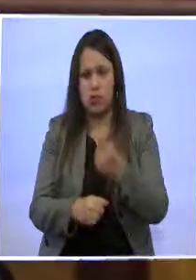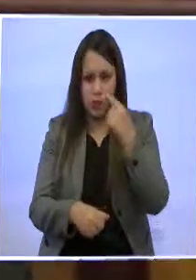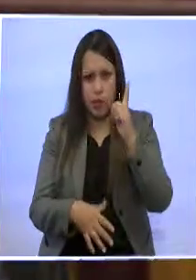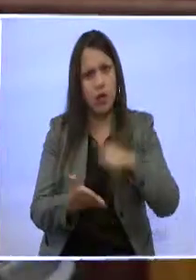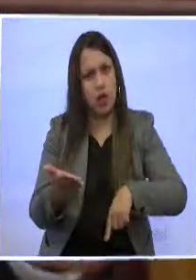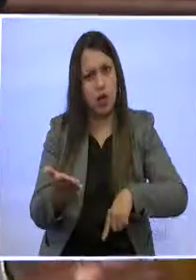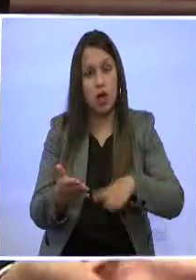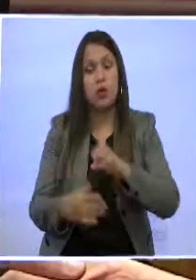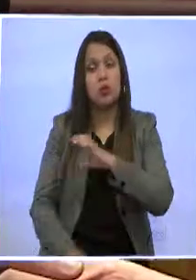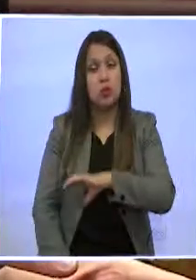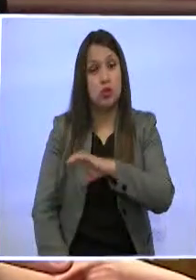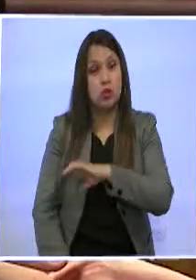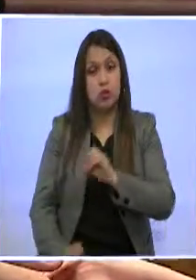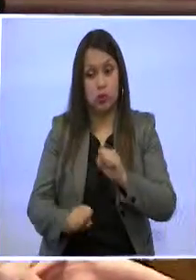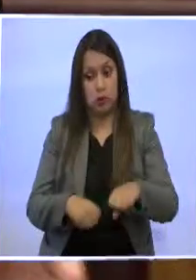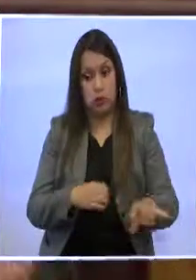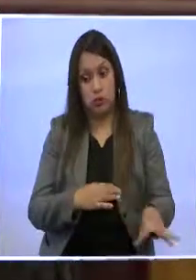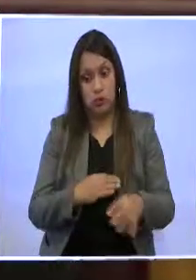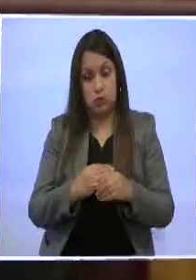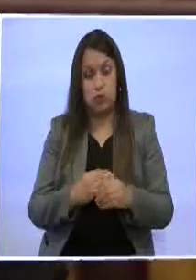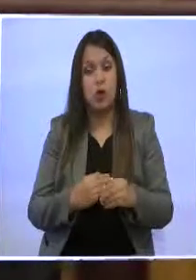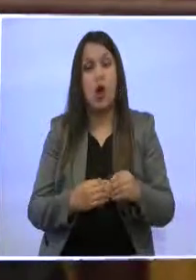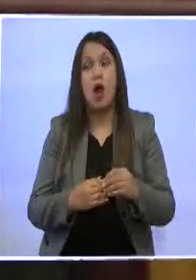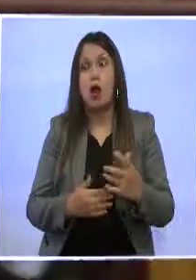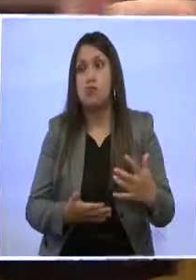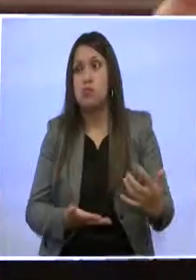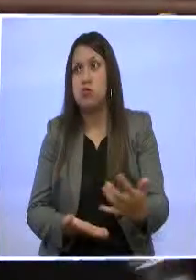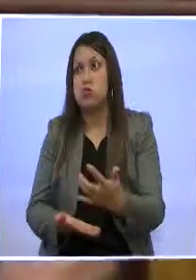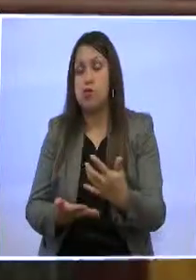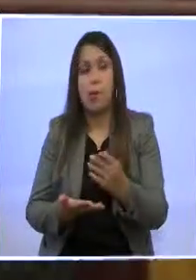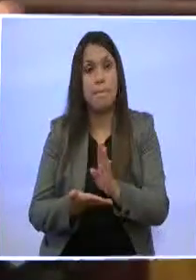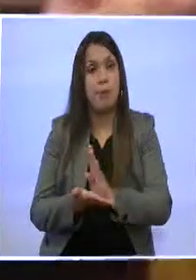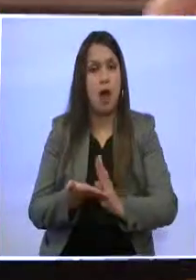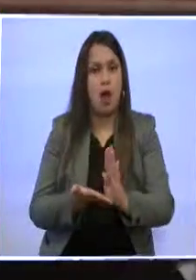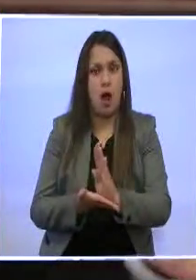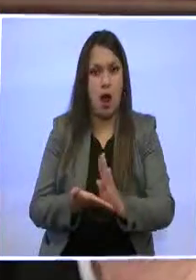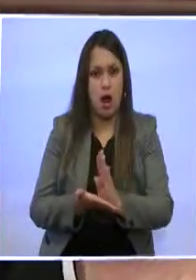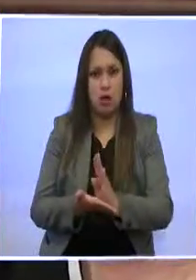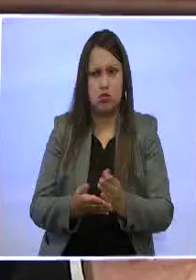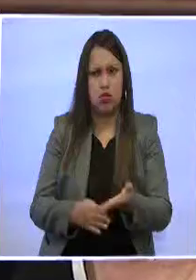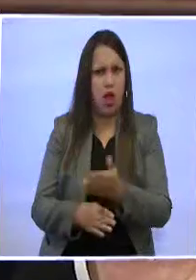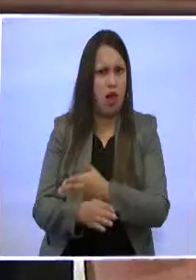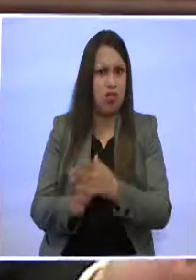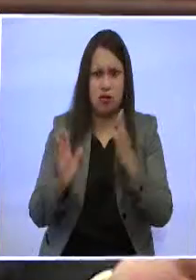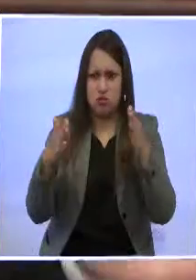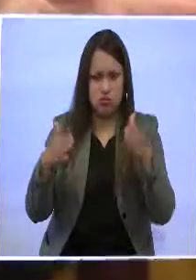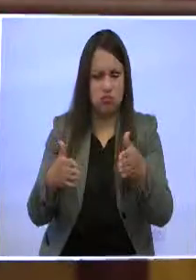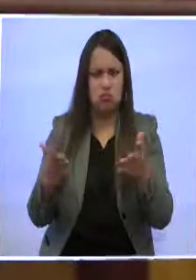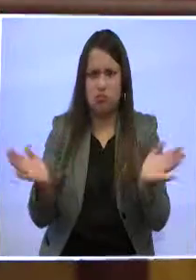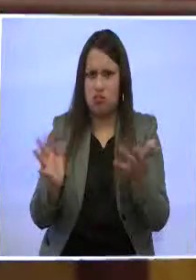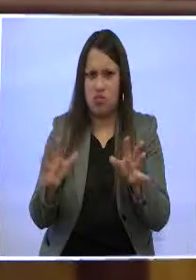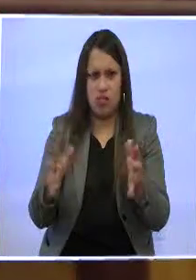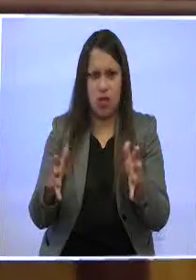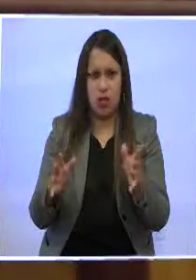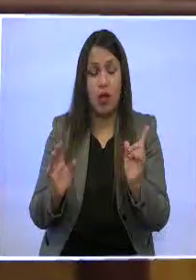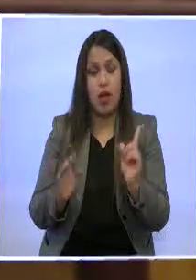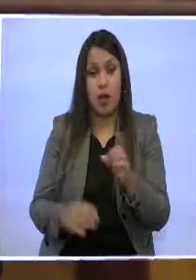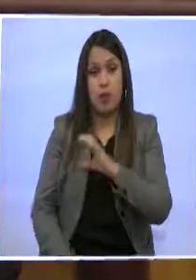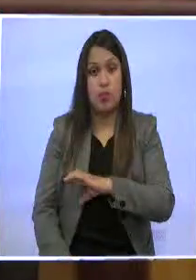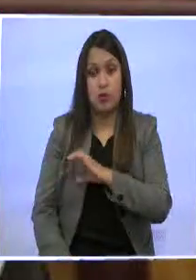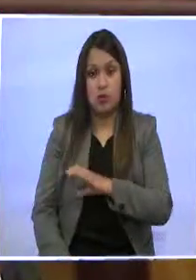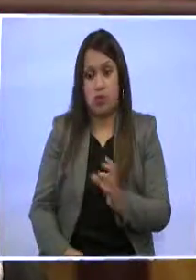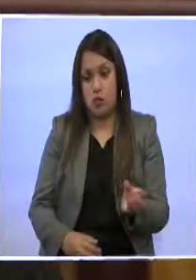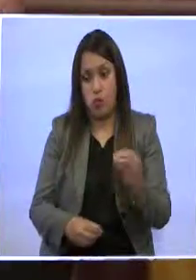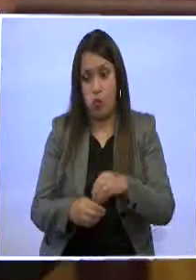que el municipio incorpore a estos barrios, otrora olvidados, invisibilizados en la planificación municipal dentro de